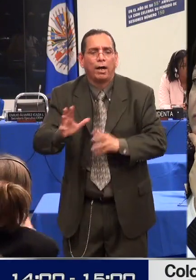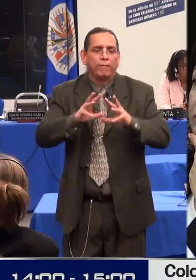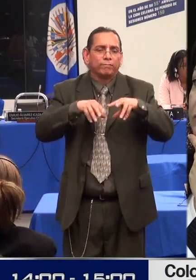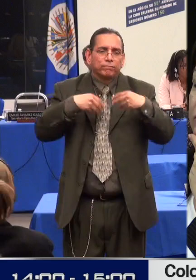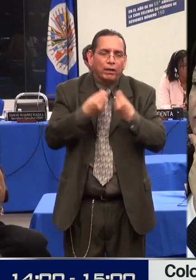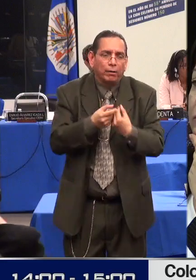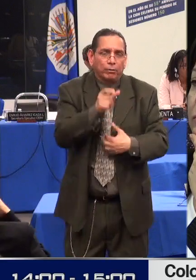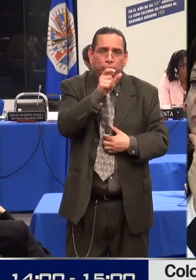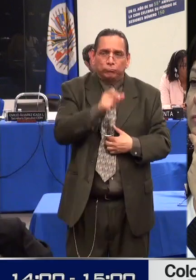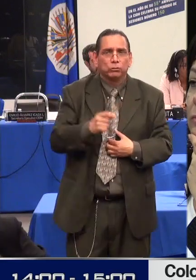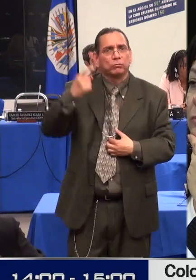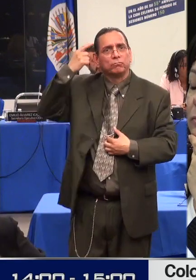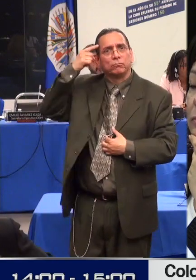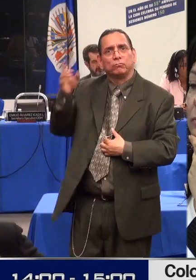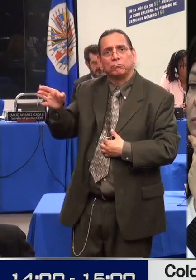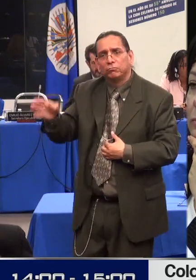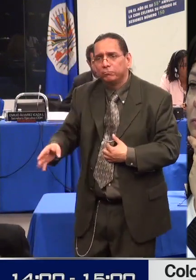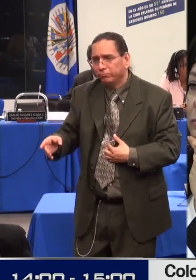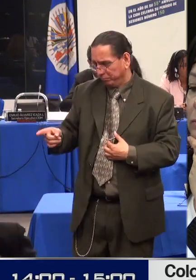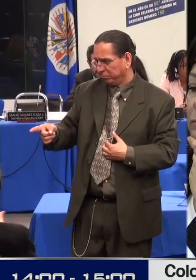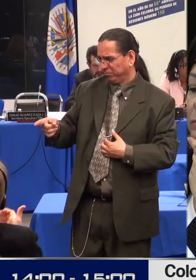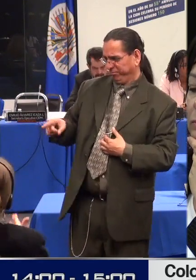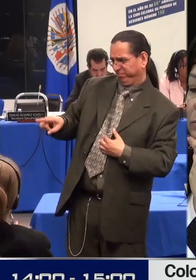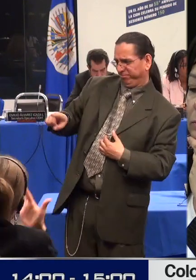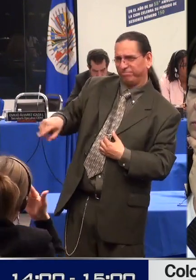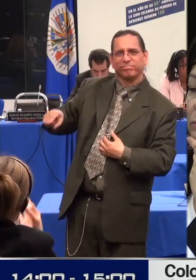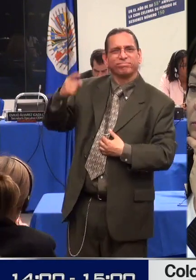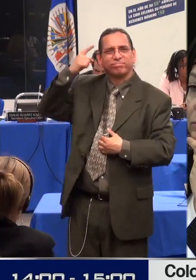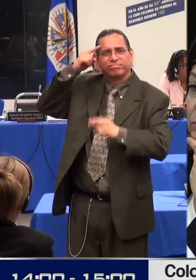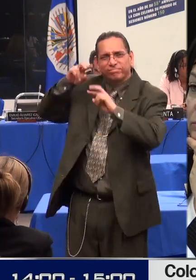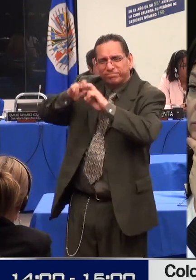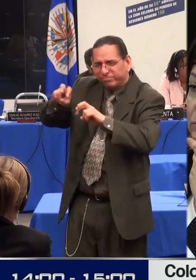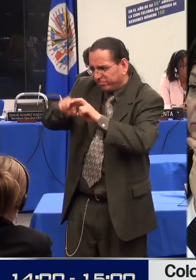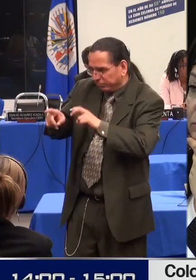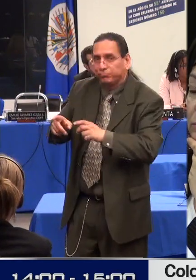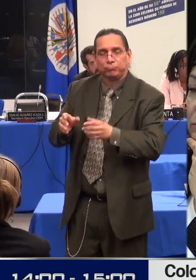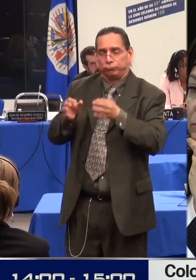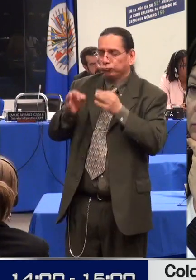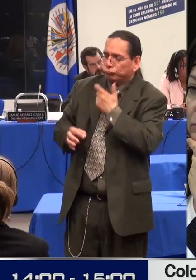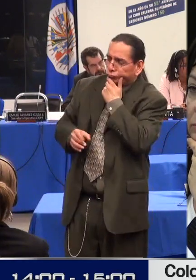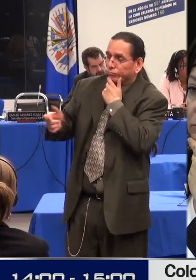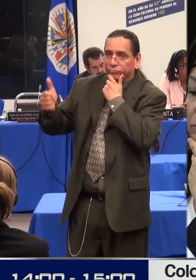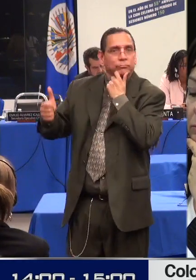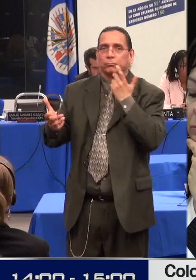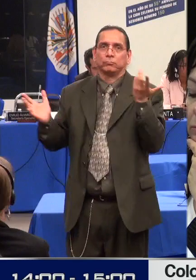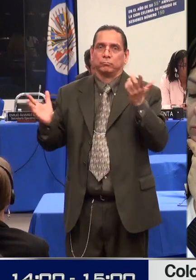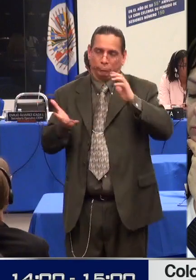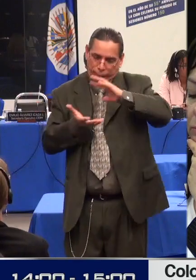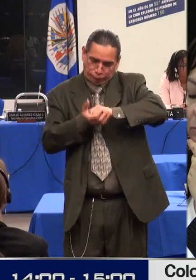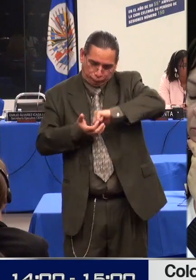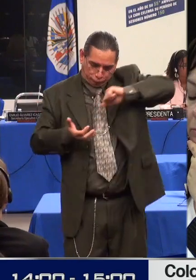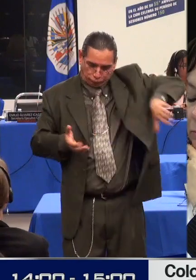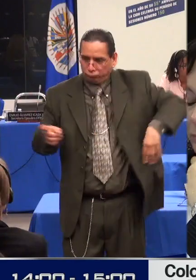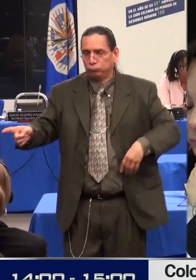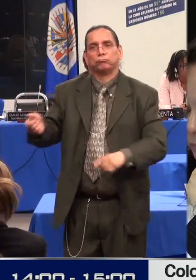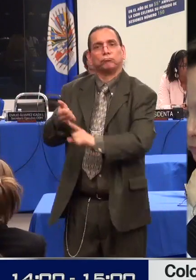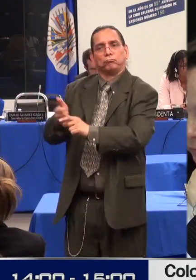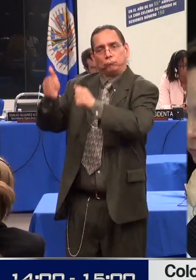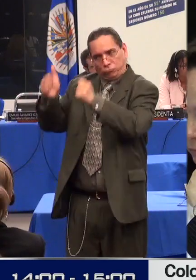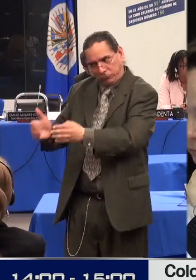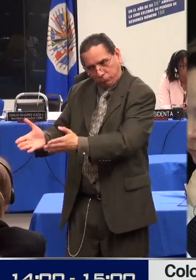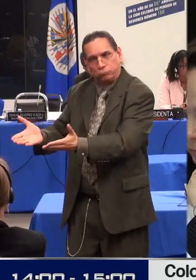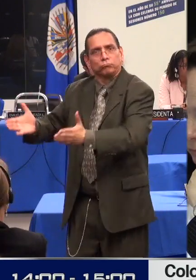previa declaratoria de interdicción judicial, a partir de la cual se generaba una causal de nulidad para los negocios jurídicos ulteriores.